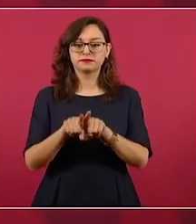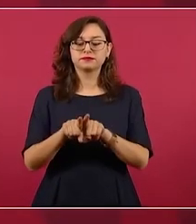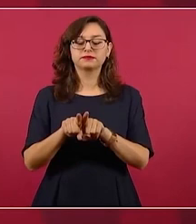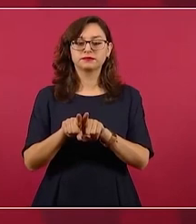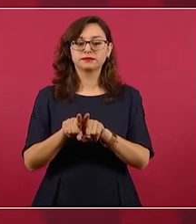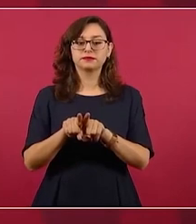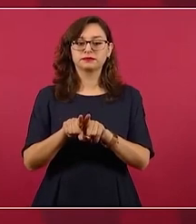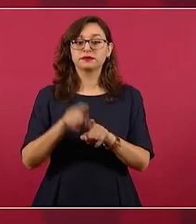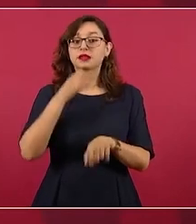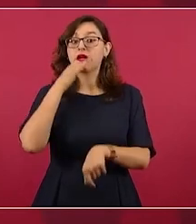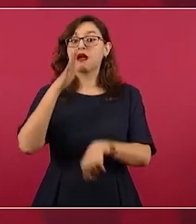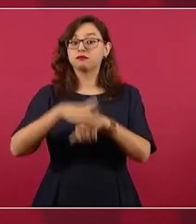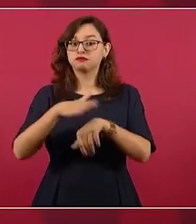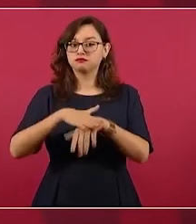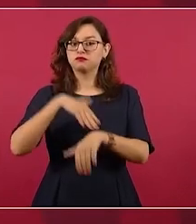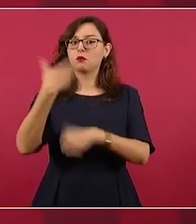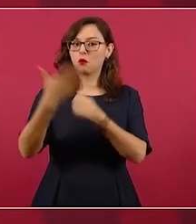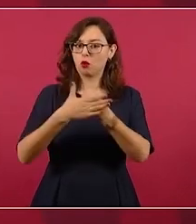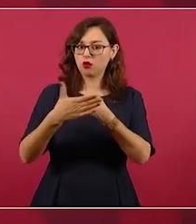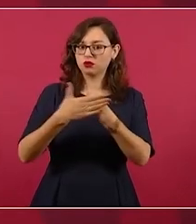vamos a estar en Washington